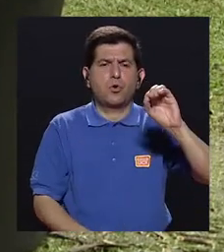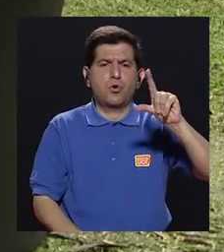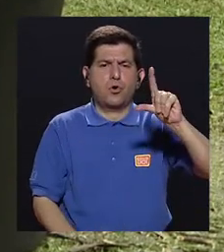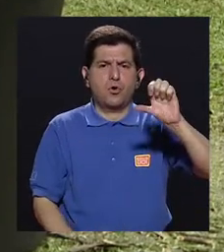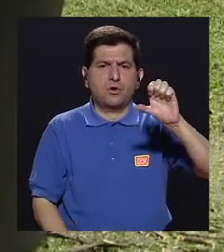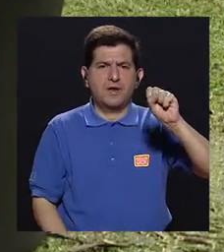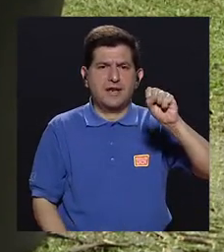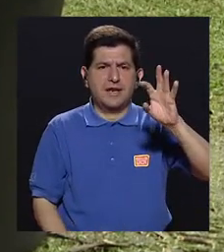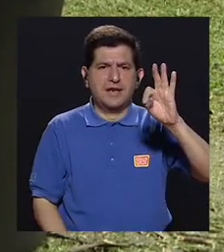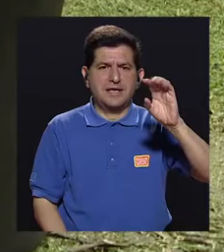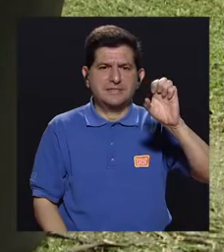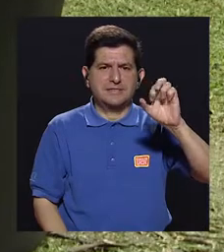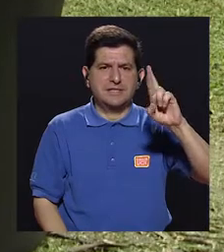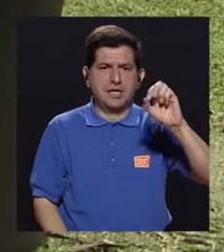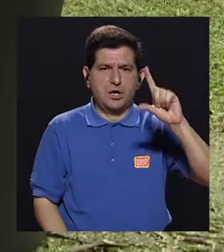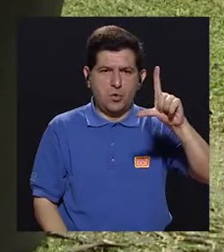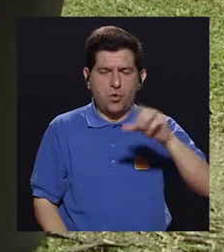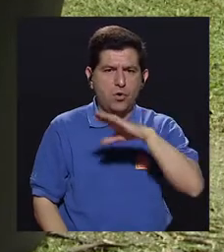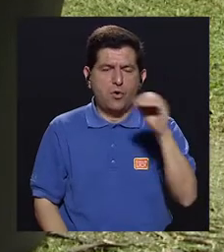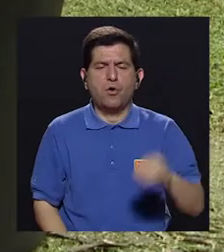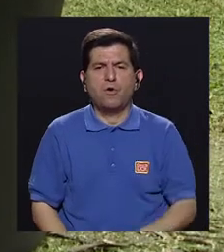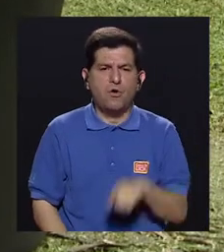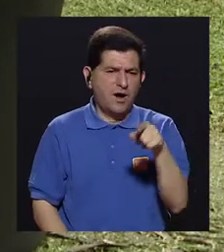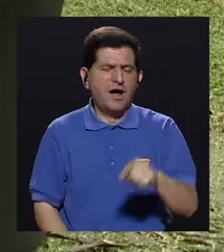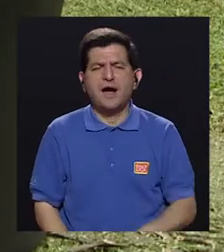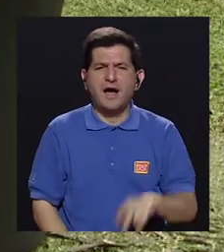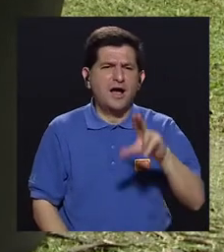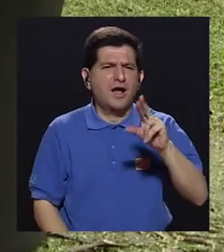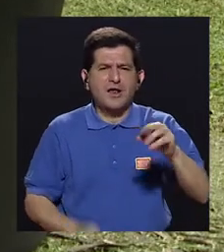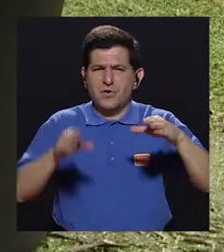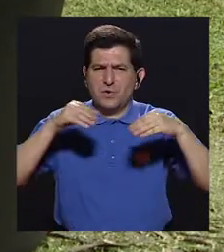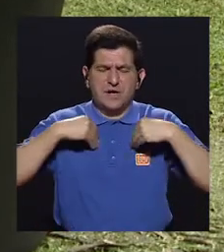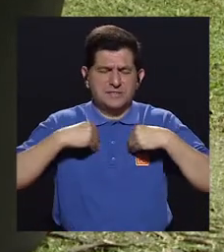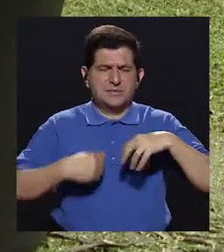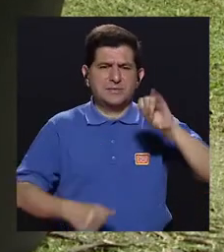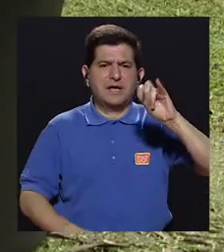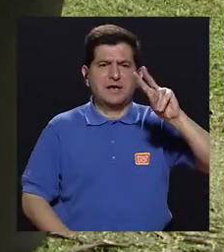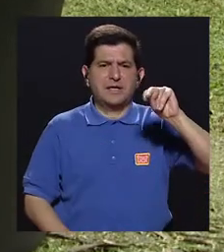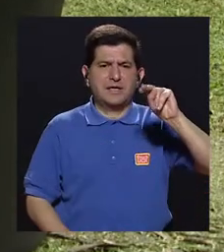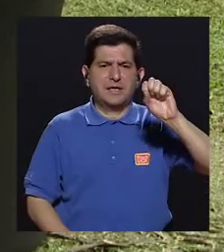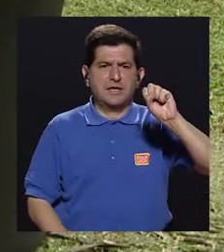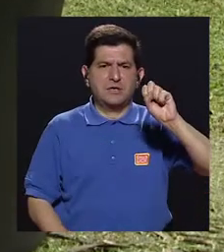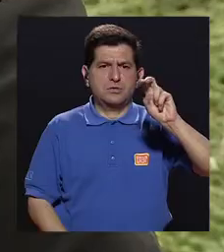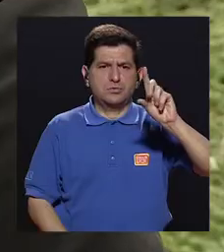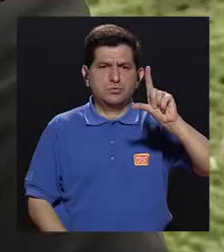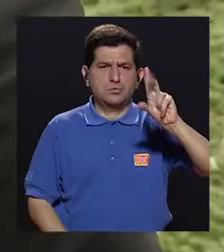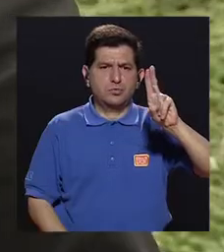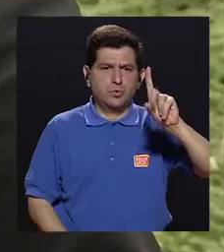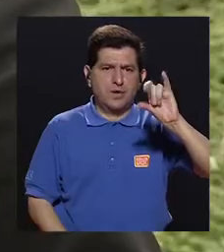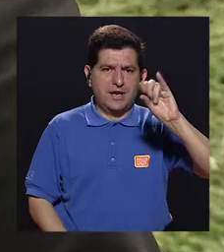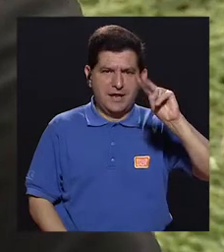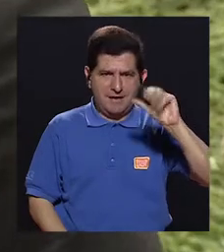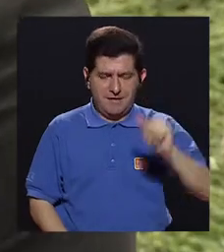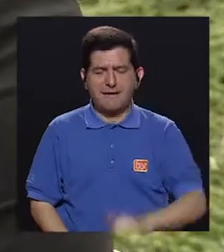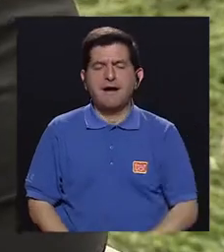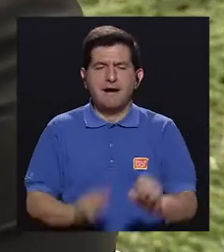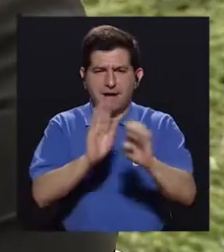resistencia a la insulina, ¿verdad? Ya con alteraciones a nivel de glucosa en sangre, también